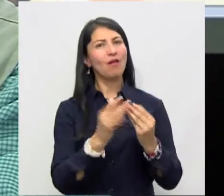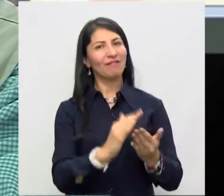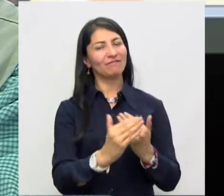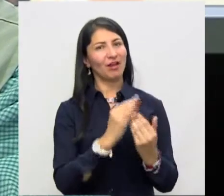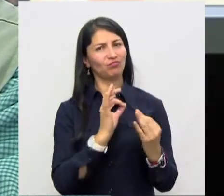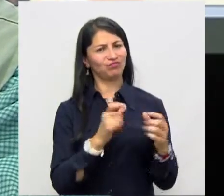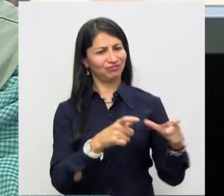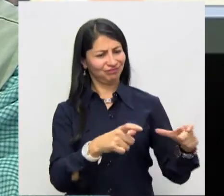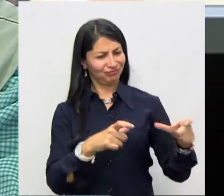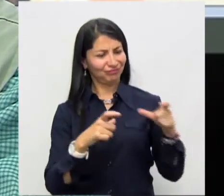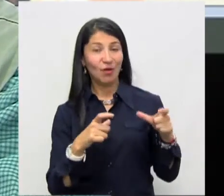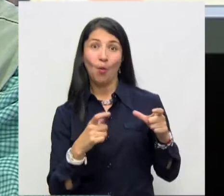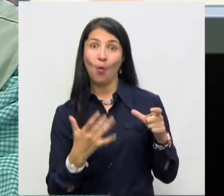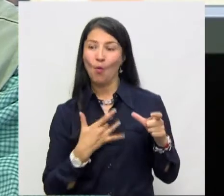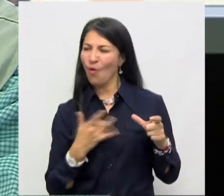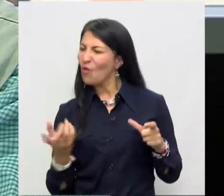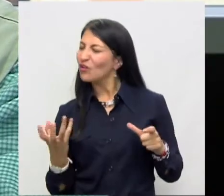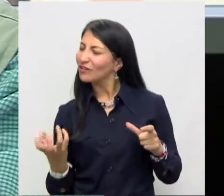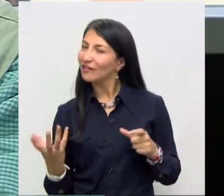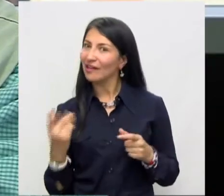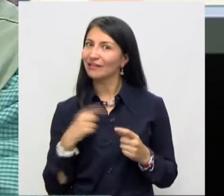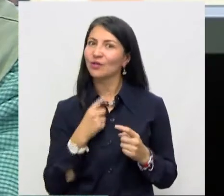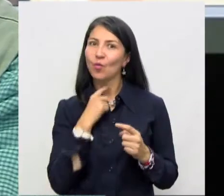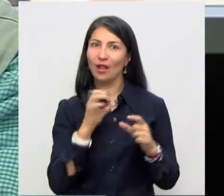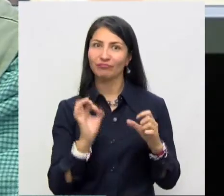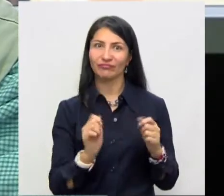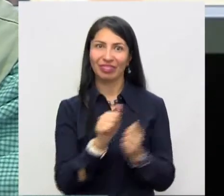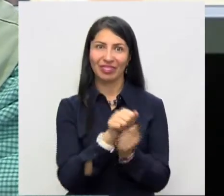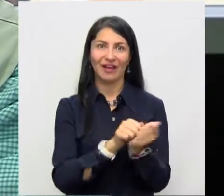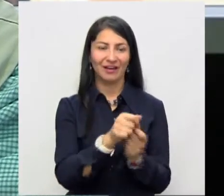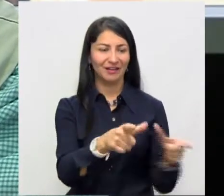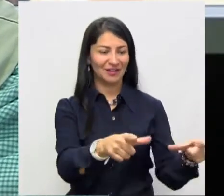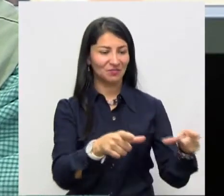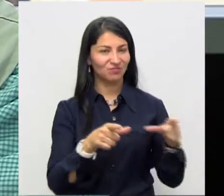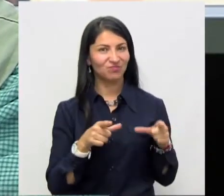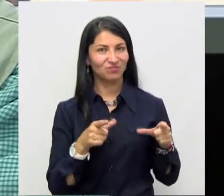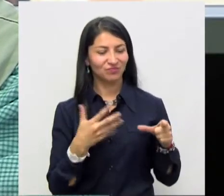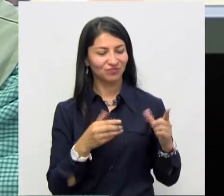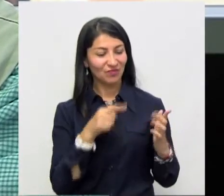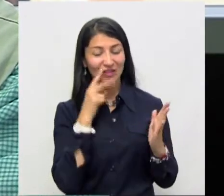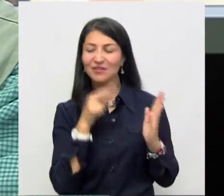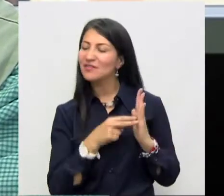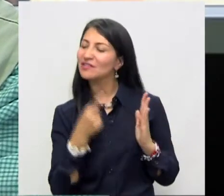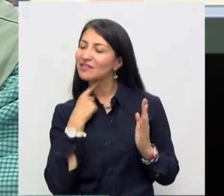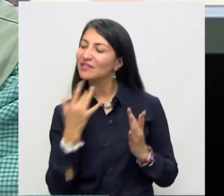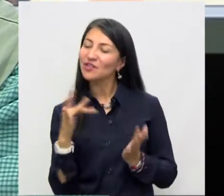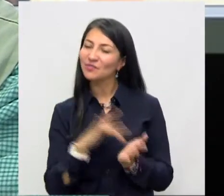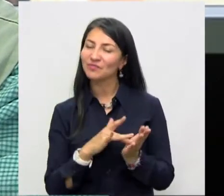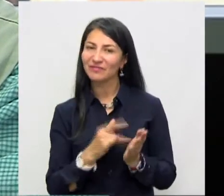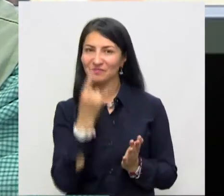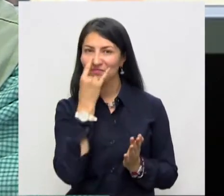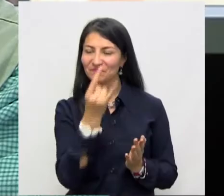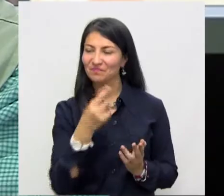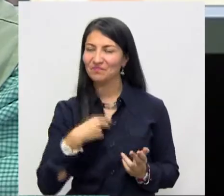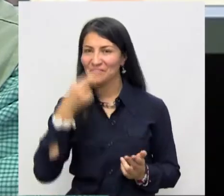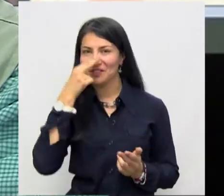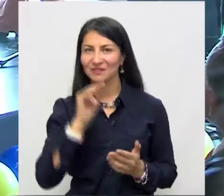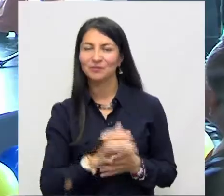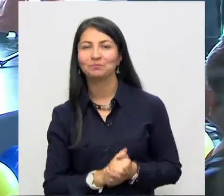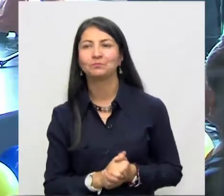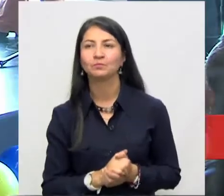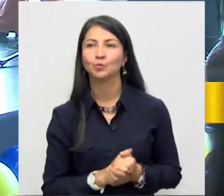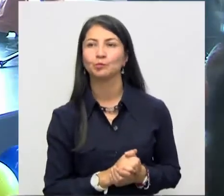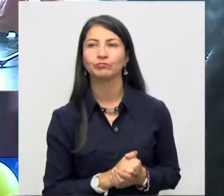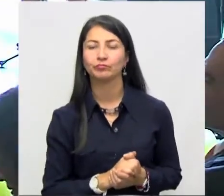inclusive formal. Eso lo motivó mucho, que era inclusive con tarjeta. Entonces se interesó bastante.